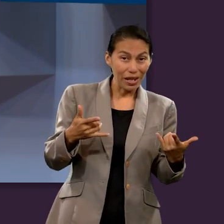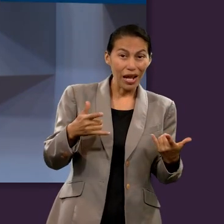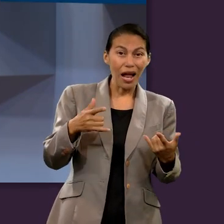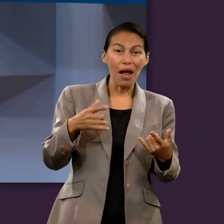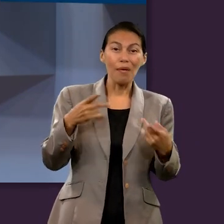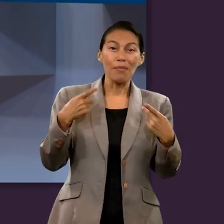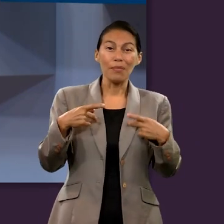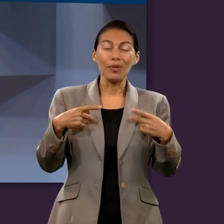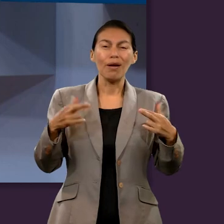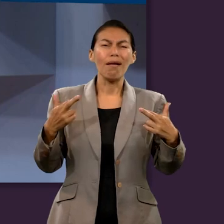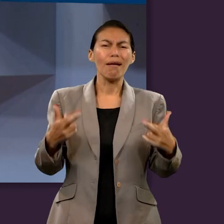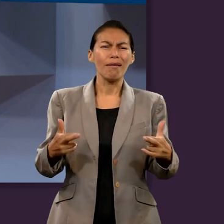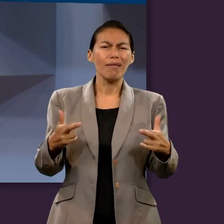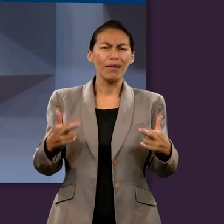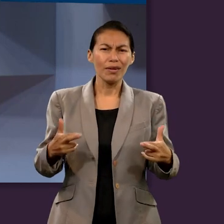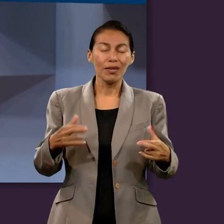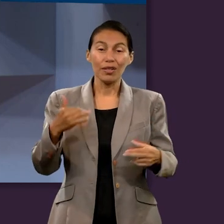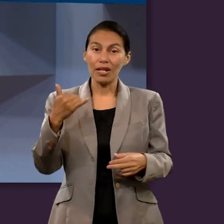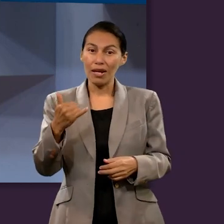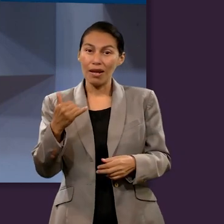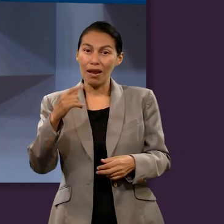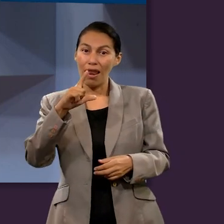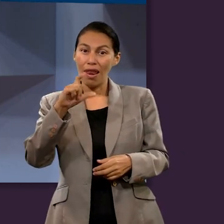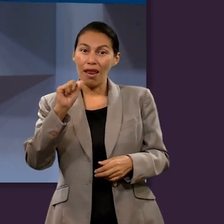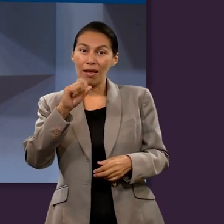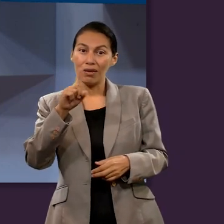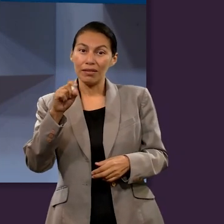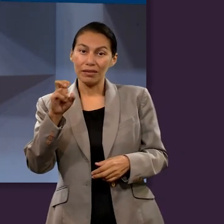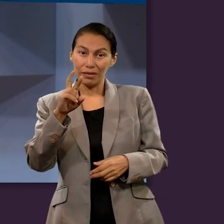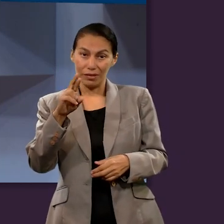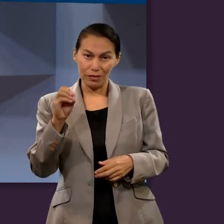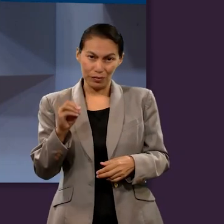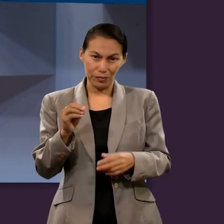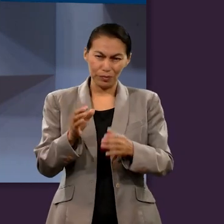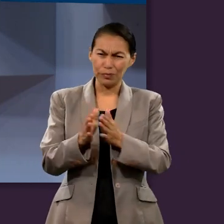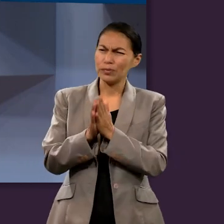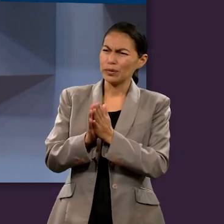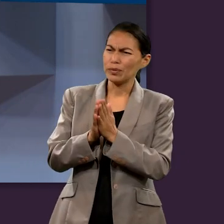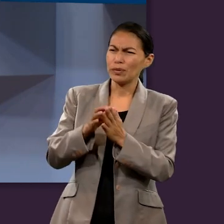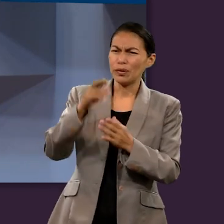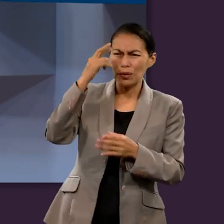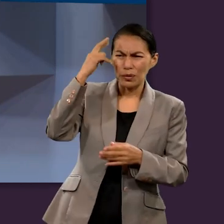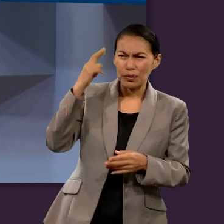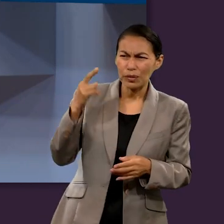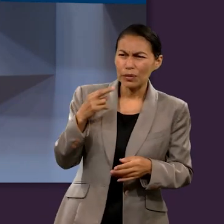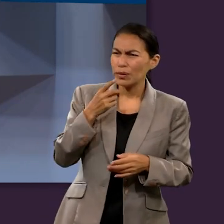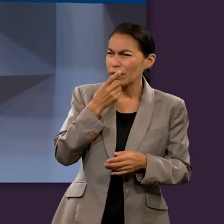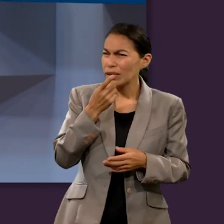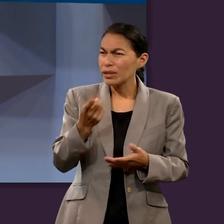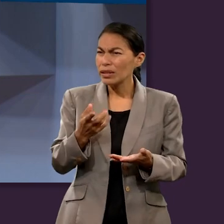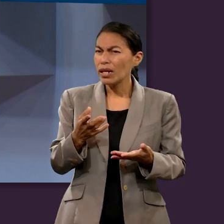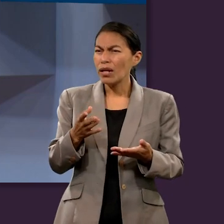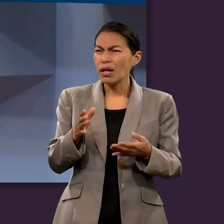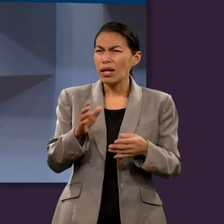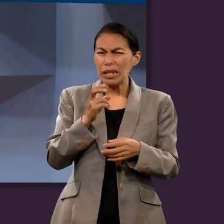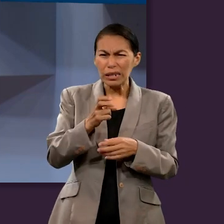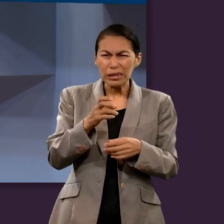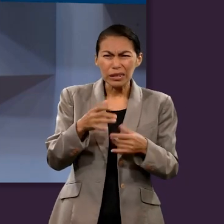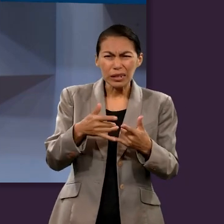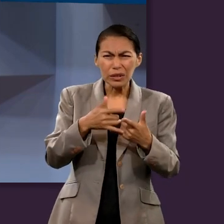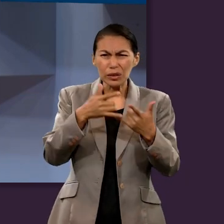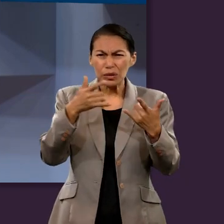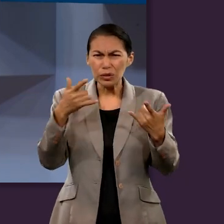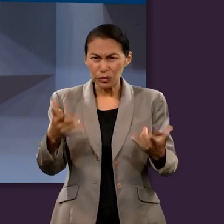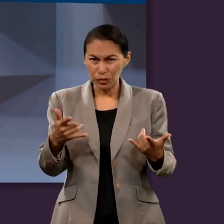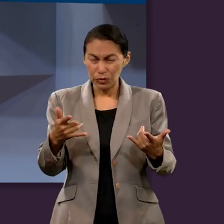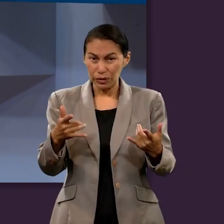ver con el rico y Lázaro. Ahora, Ruth, por favor, ¿nos puedes poner en contexto y puedes compartir con